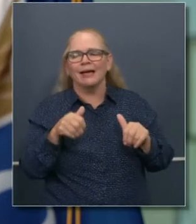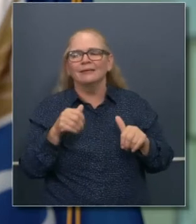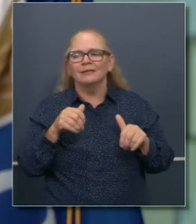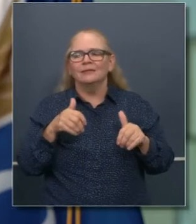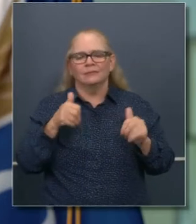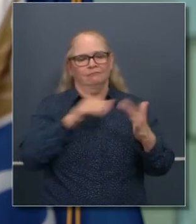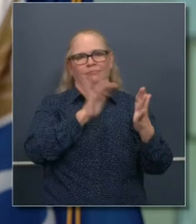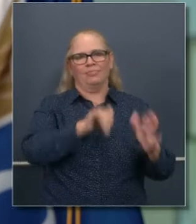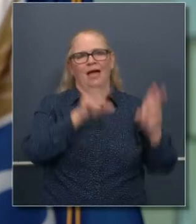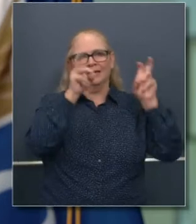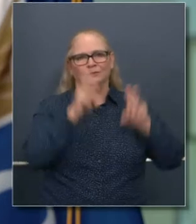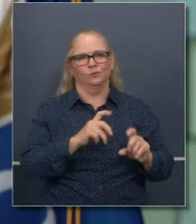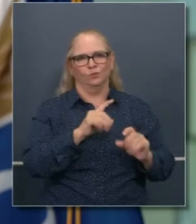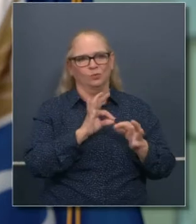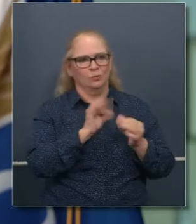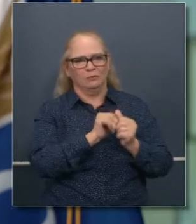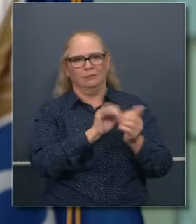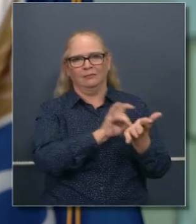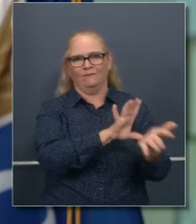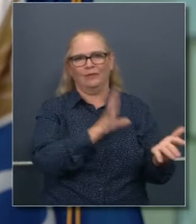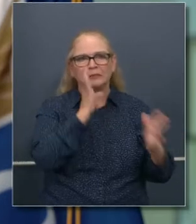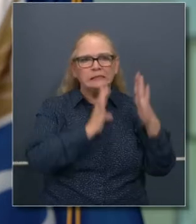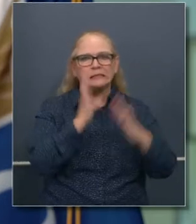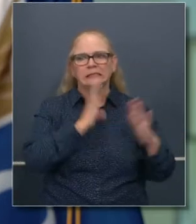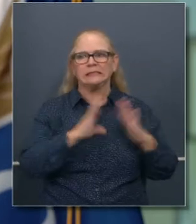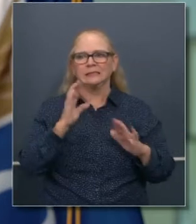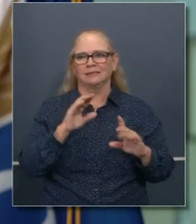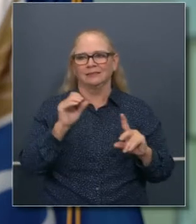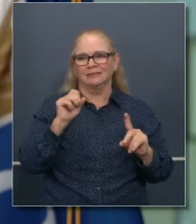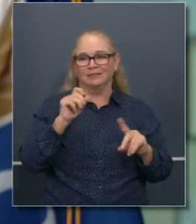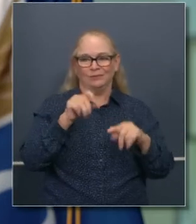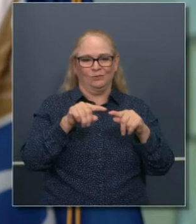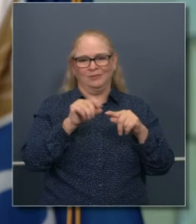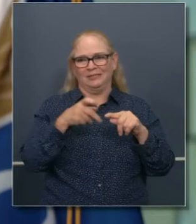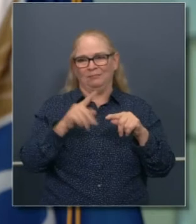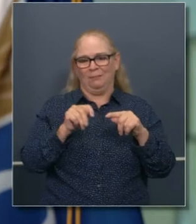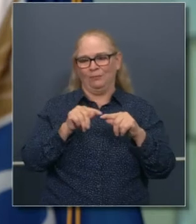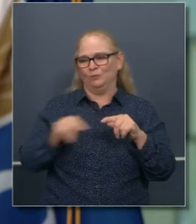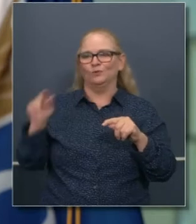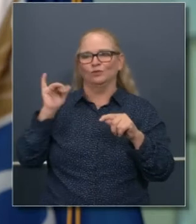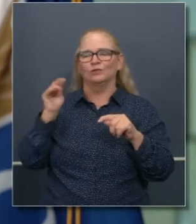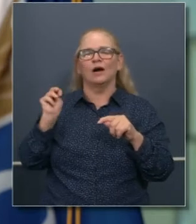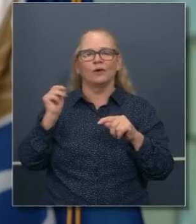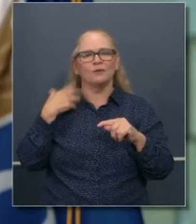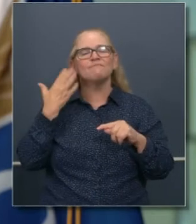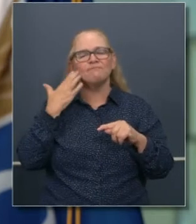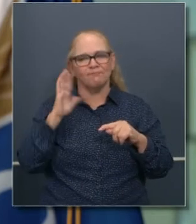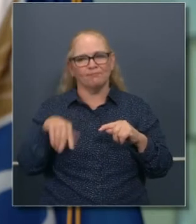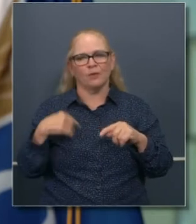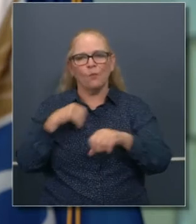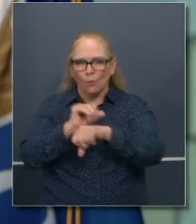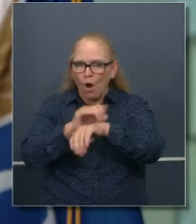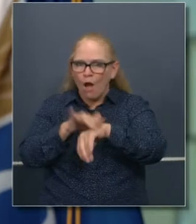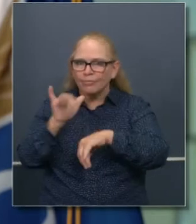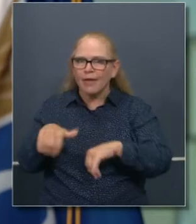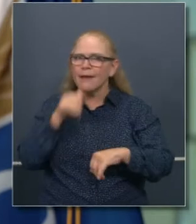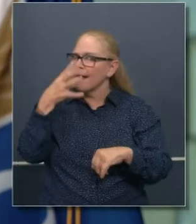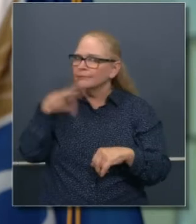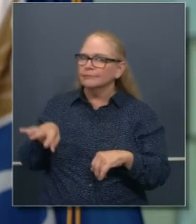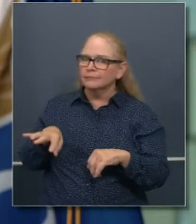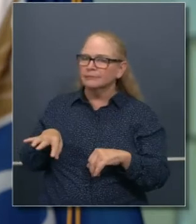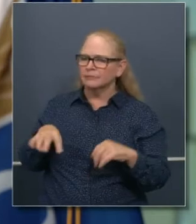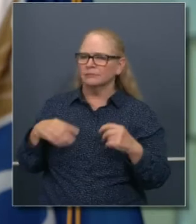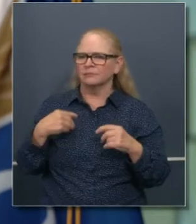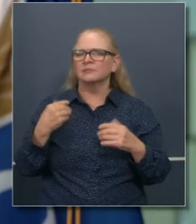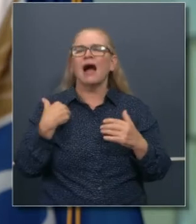podamos lidiar con esa preocupación, esa brecha que existe antes del primero de enero. Entonces, estamos trabajando a través de eso y tenemos